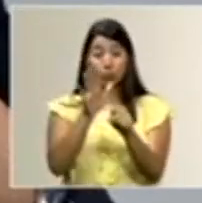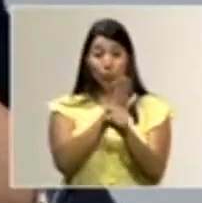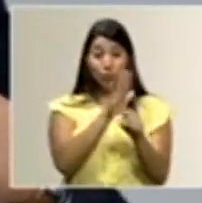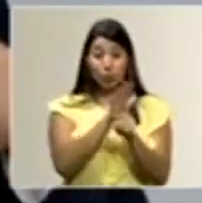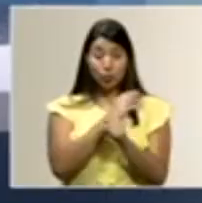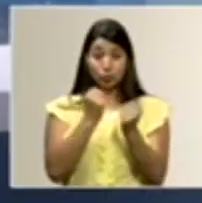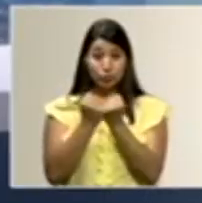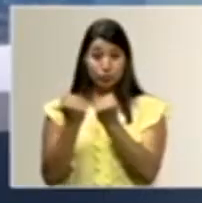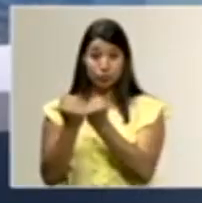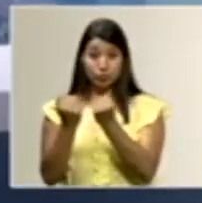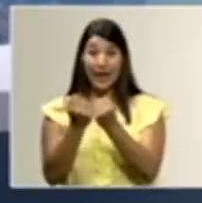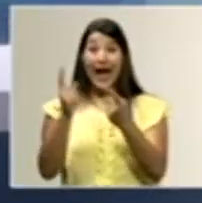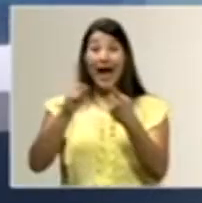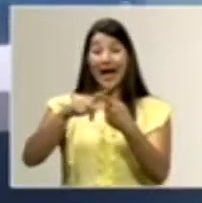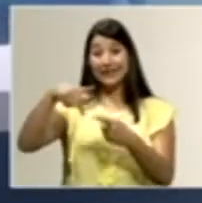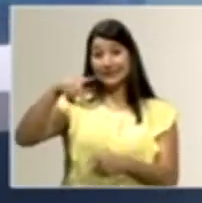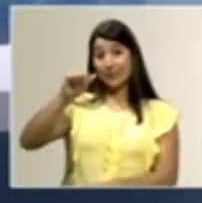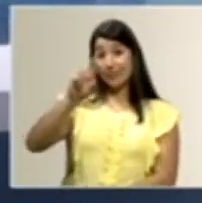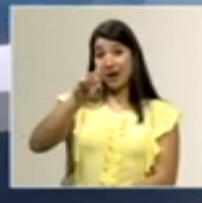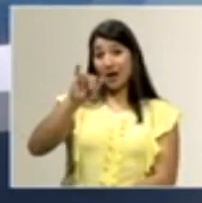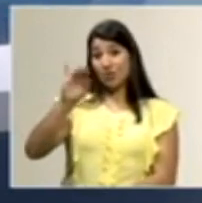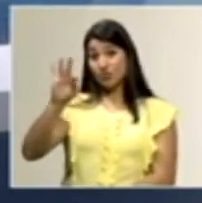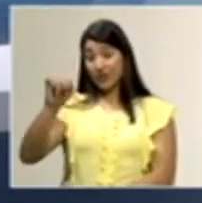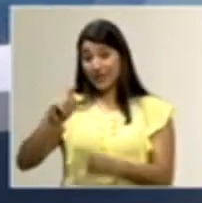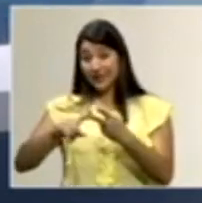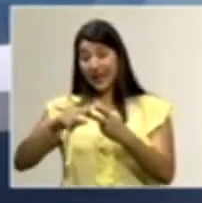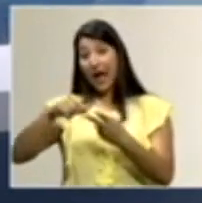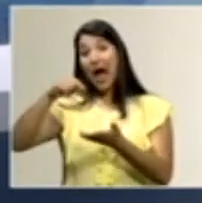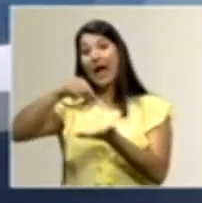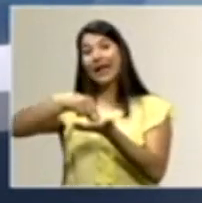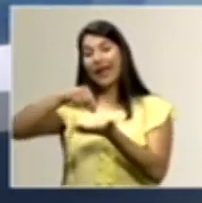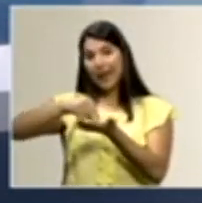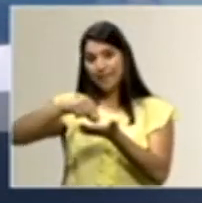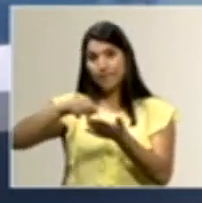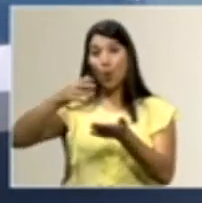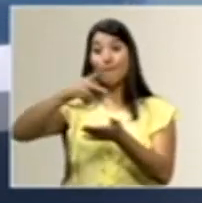inclusive los de Parrita, los de Quepos, tuvieron que rentar en Punta Arenas Centro para poder quedar.